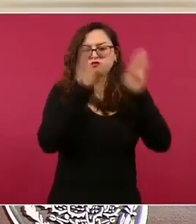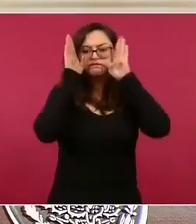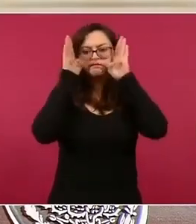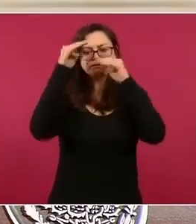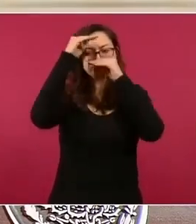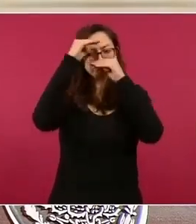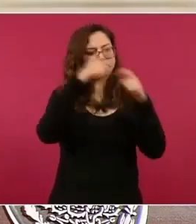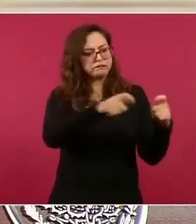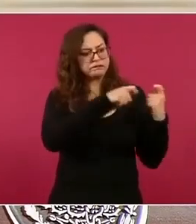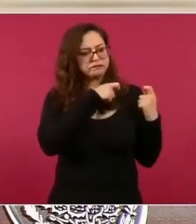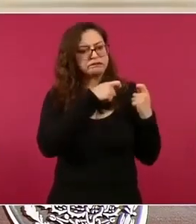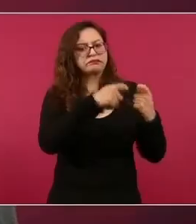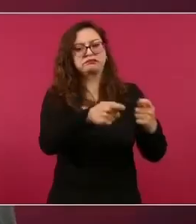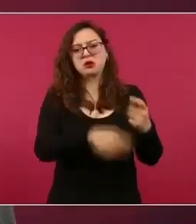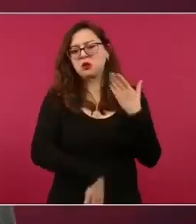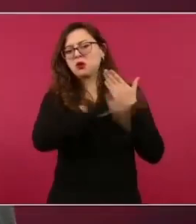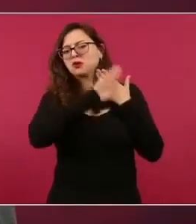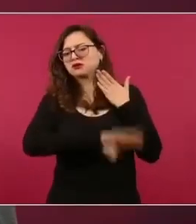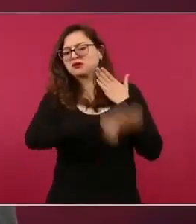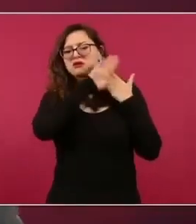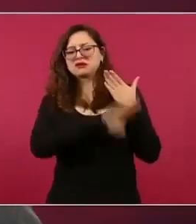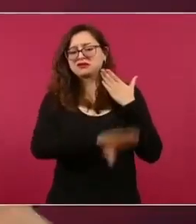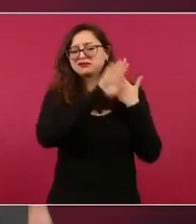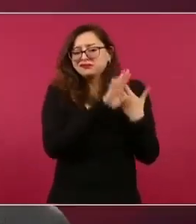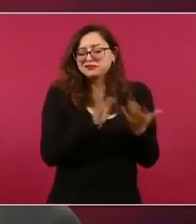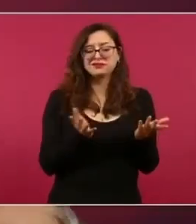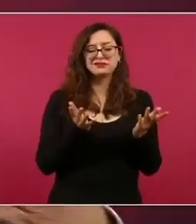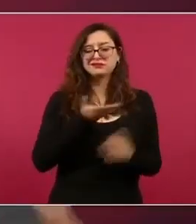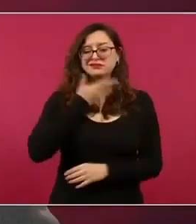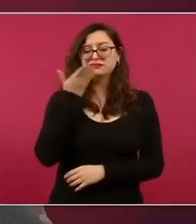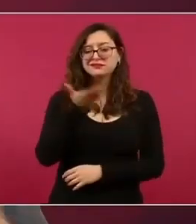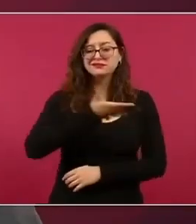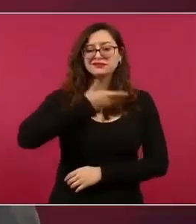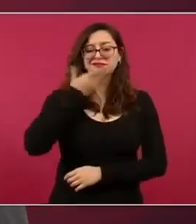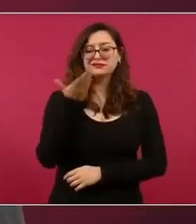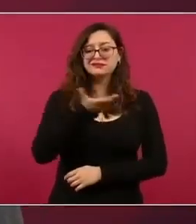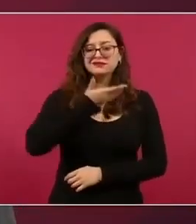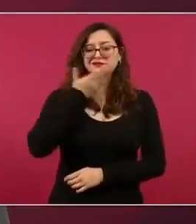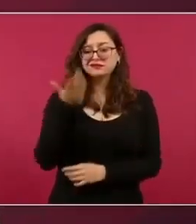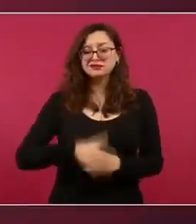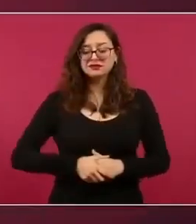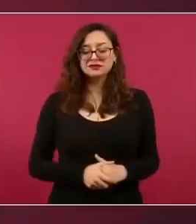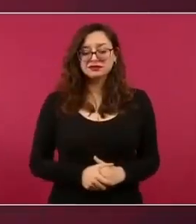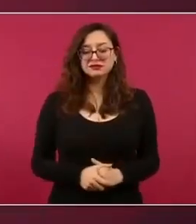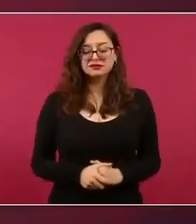reaccionario y desde luego que van a buscar,